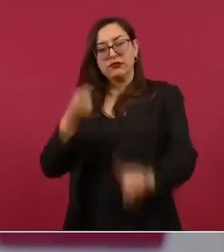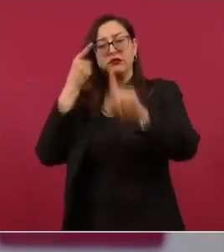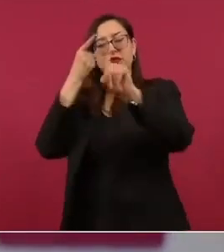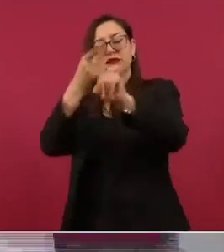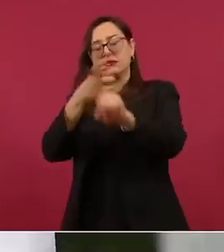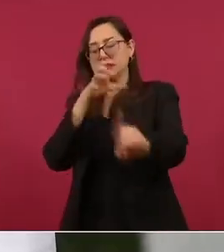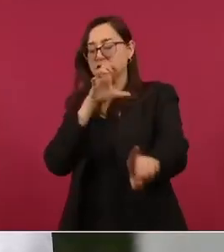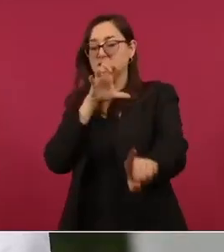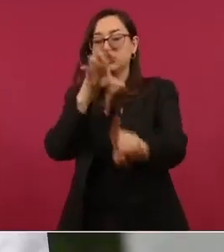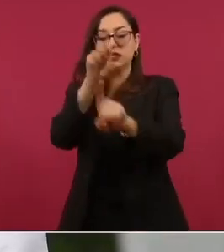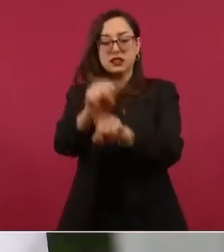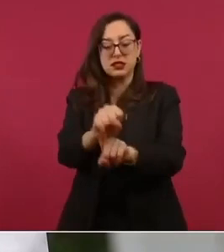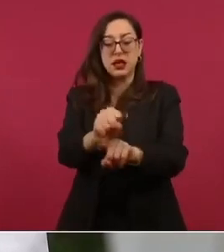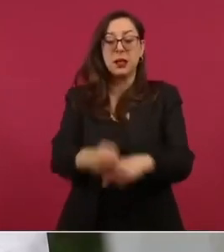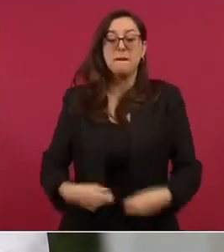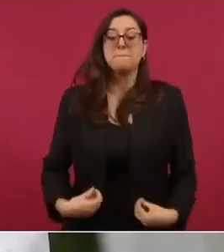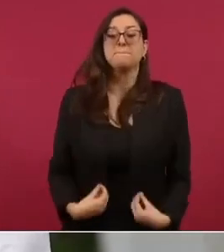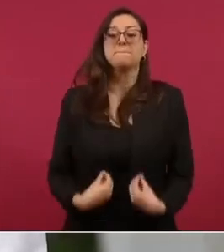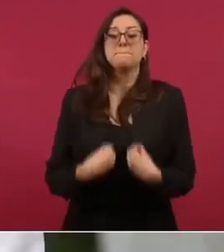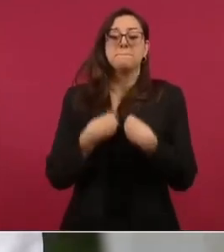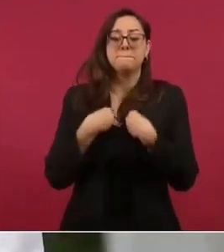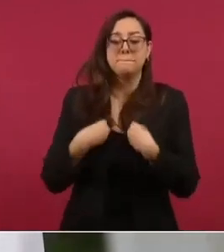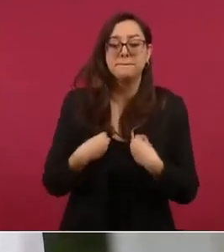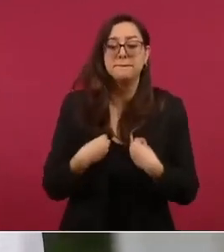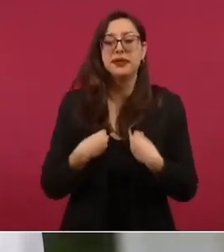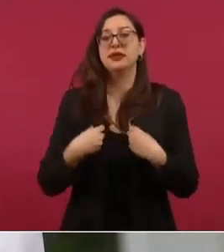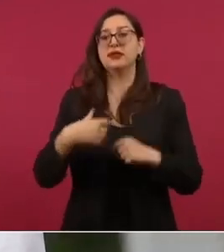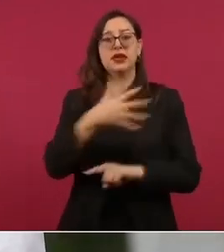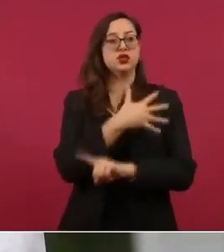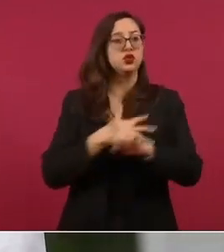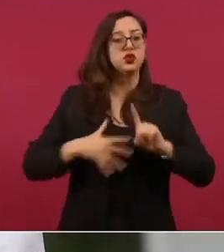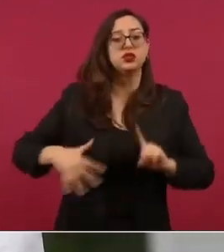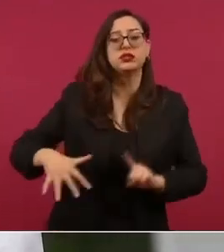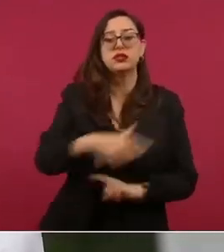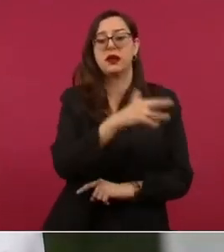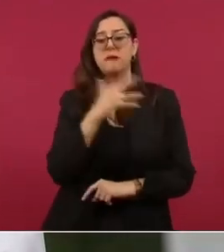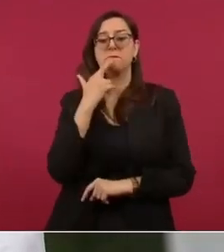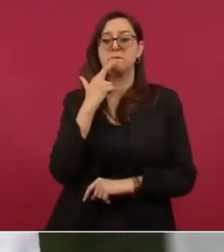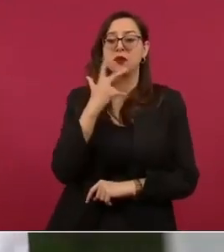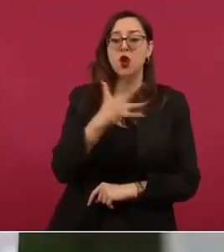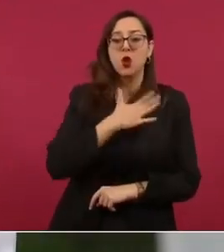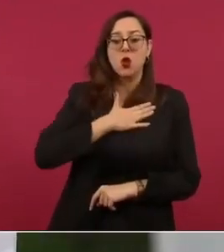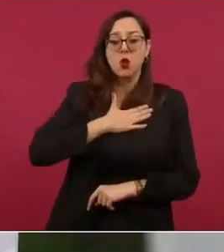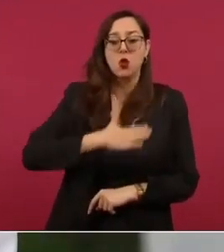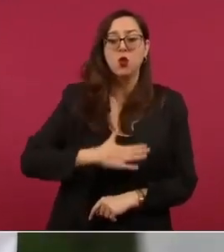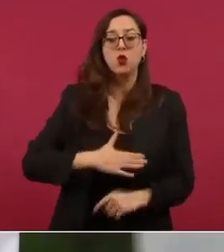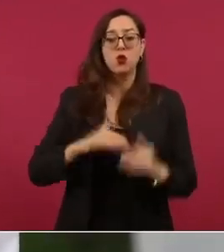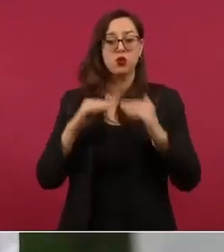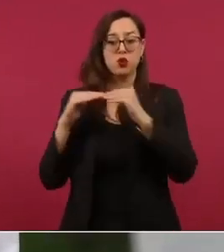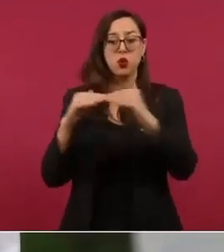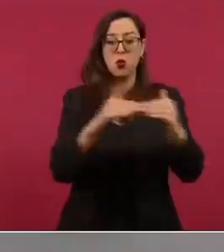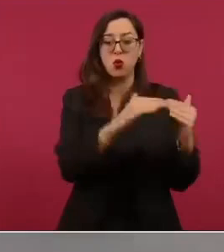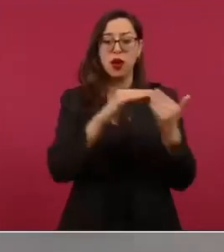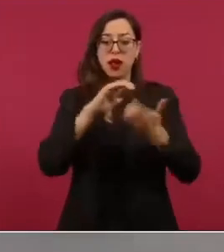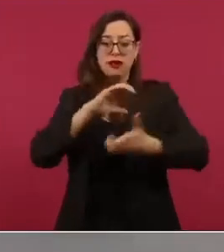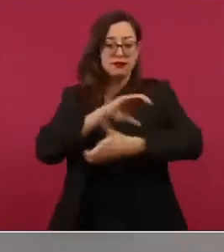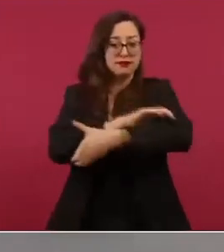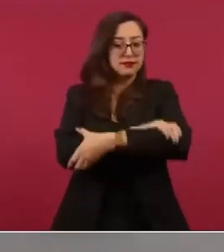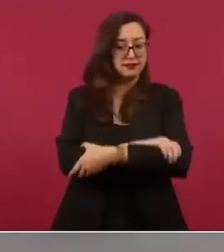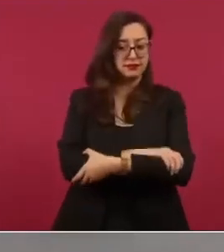de vivir en una sociedad mejor más justa igualitaria y fraterna